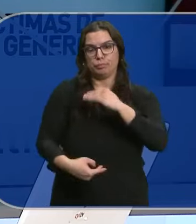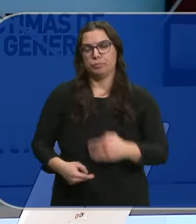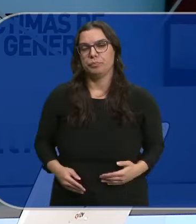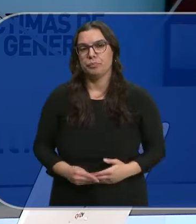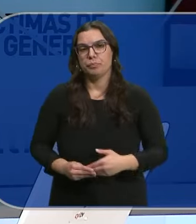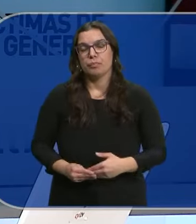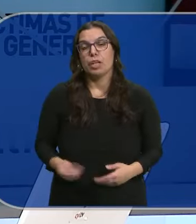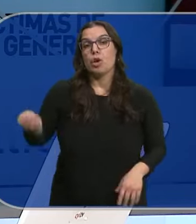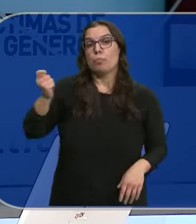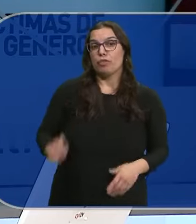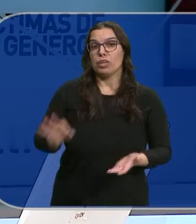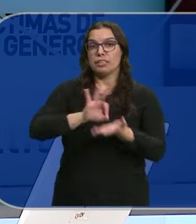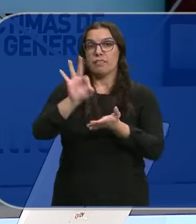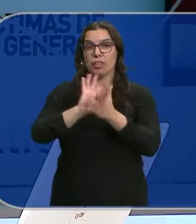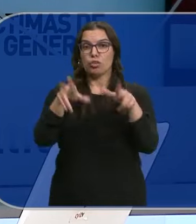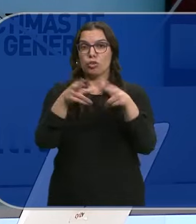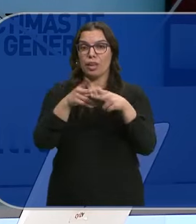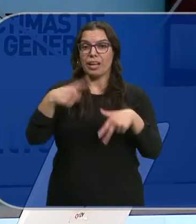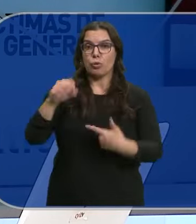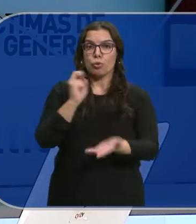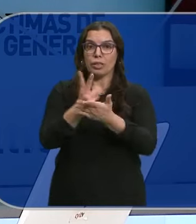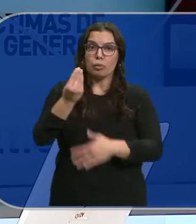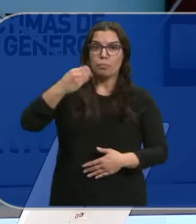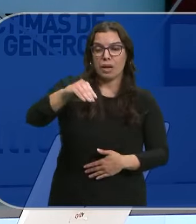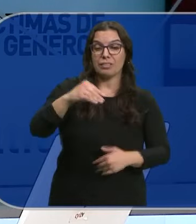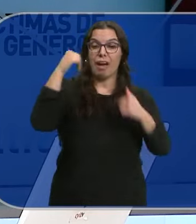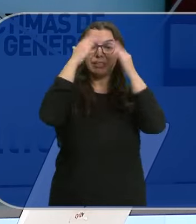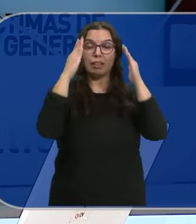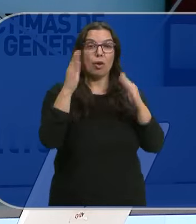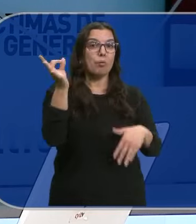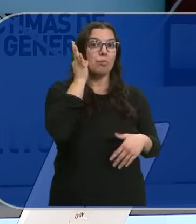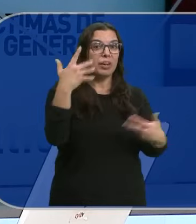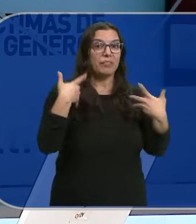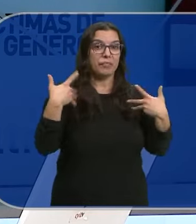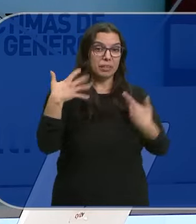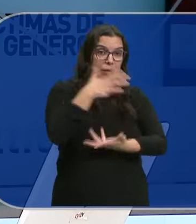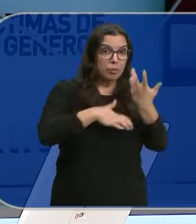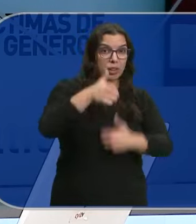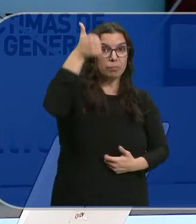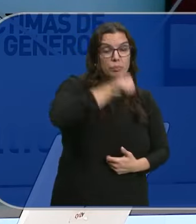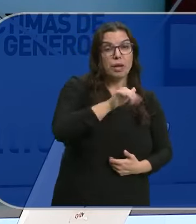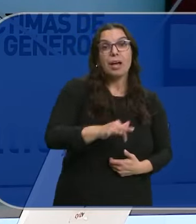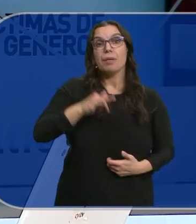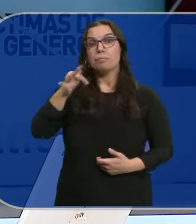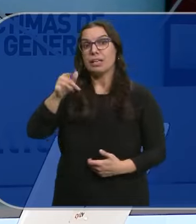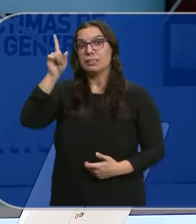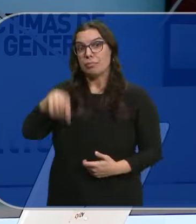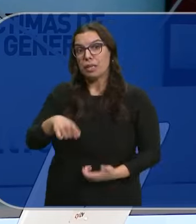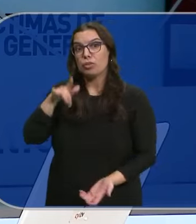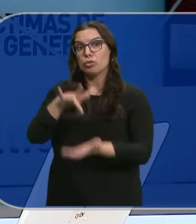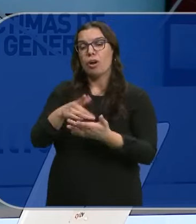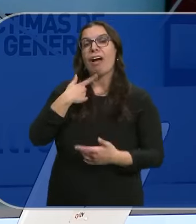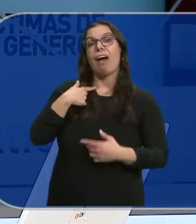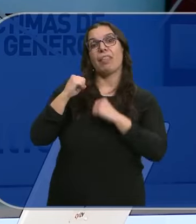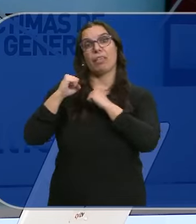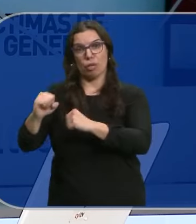Los profesionales de los servicios sociales Tienen un reto añadido Al de la atención a las víctimas De violencia de género El caso de las mujeres que además Sufren alguna